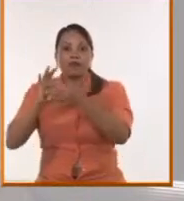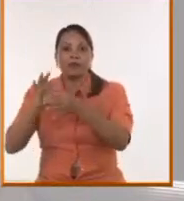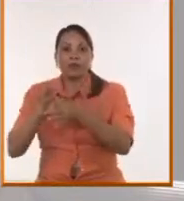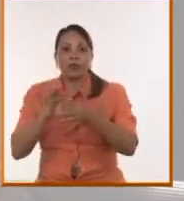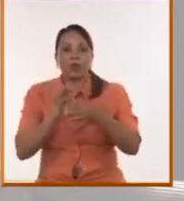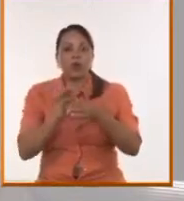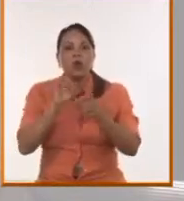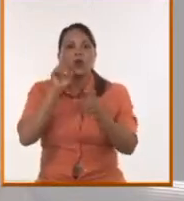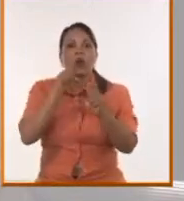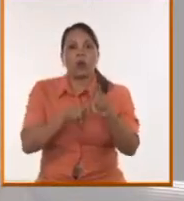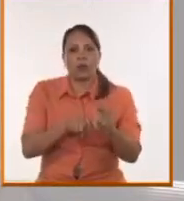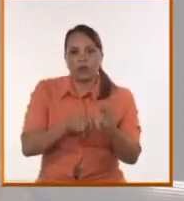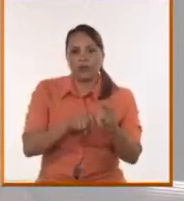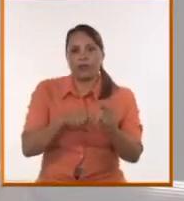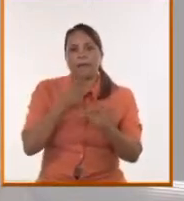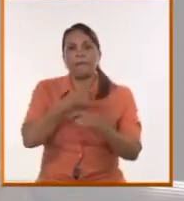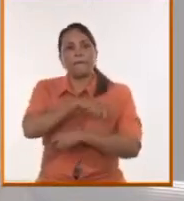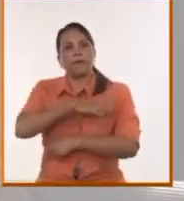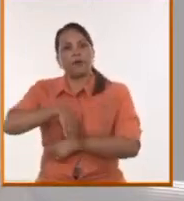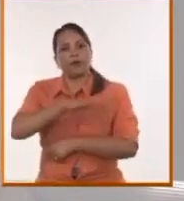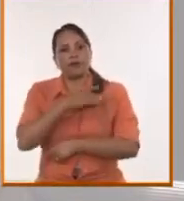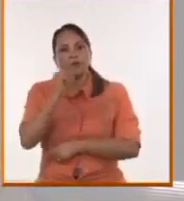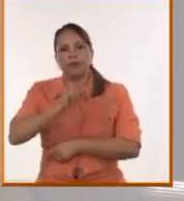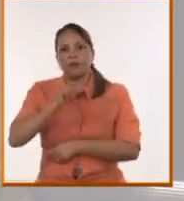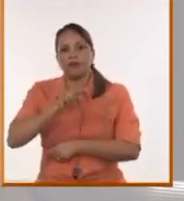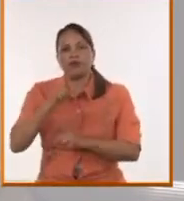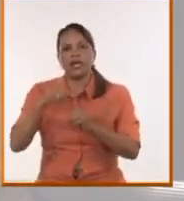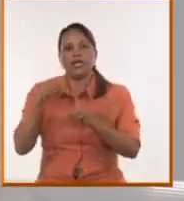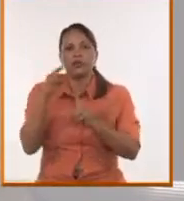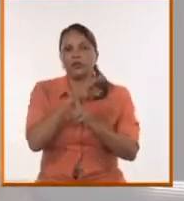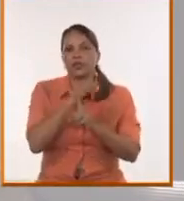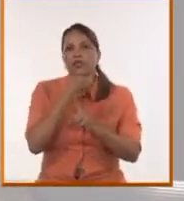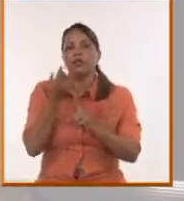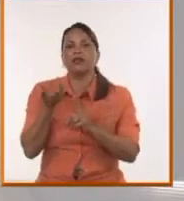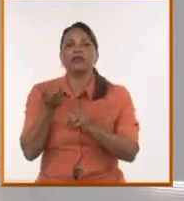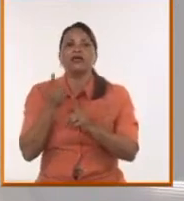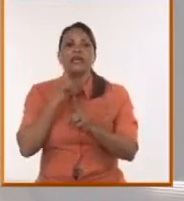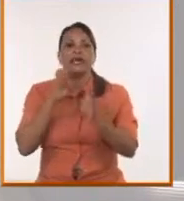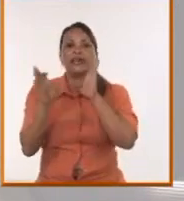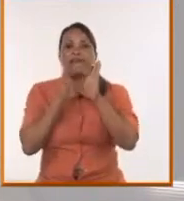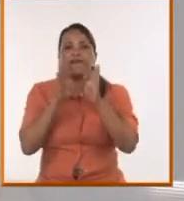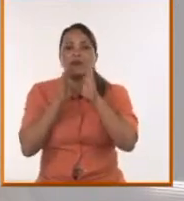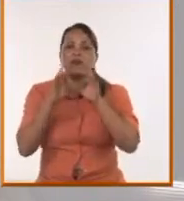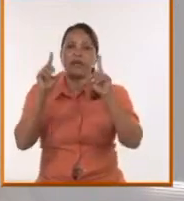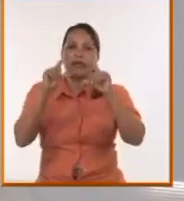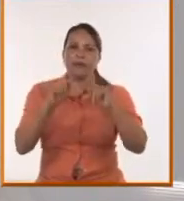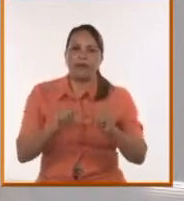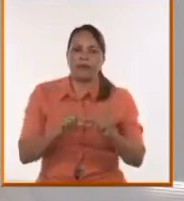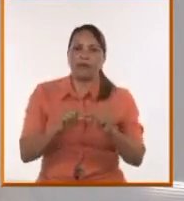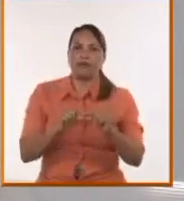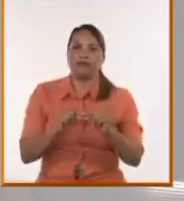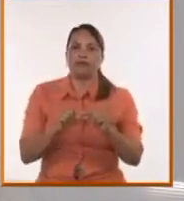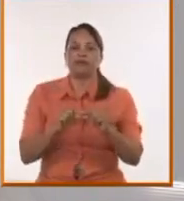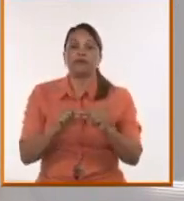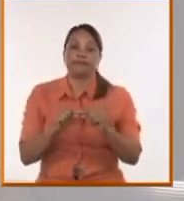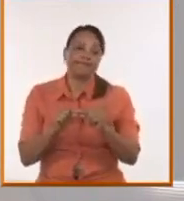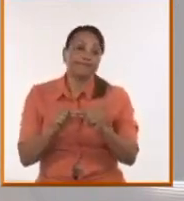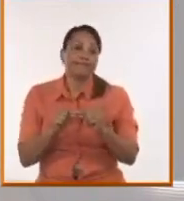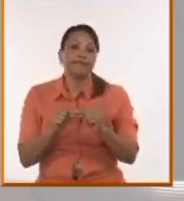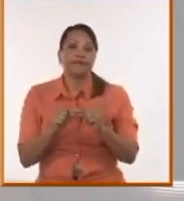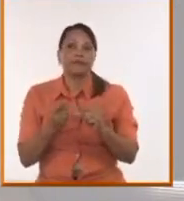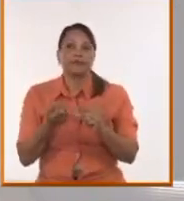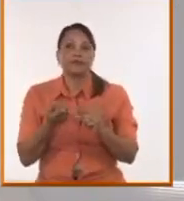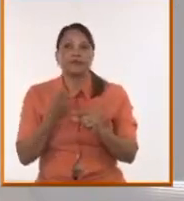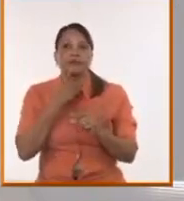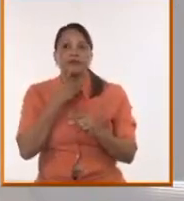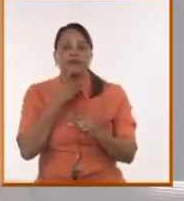así, la población, el porcentaje que hay de gente en Twitter, en Facebook, sigue siendo mucho menor, ¿no? Que la que realmente uno puede disputar en las